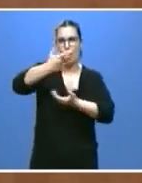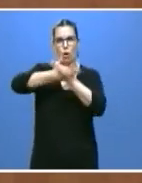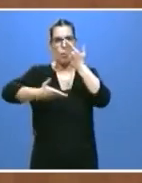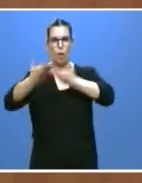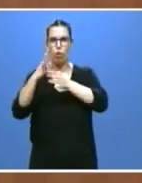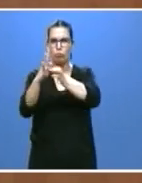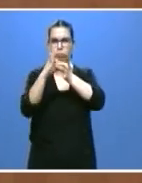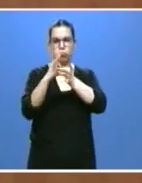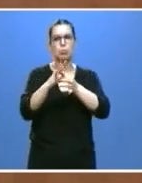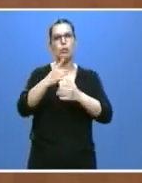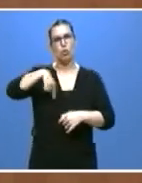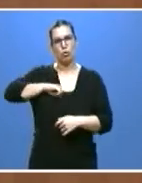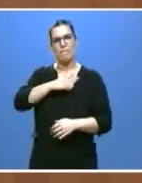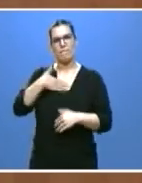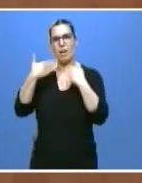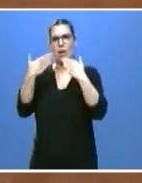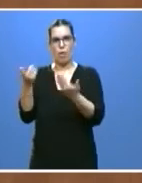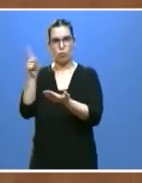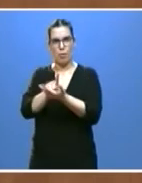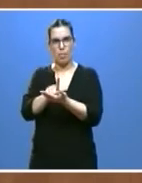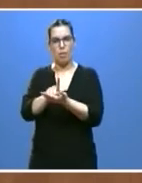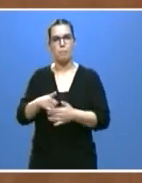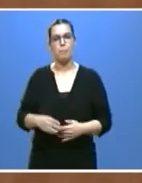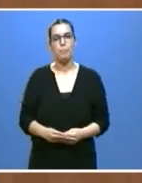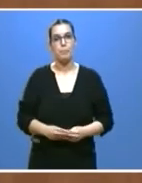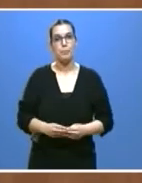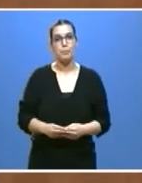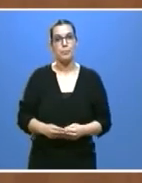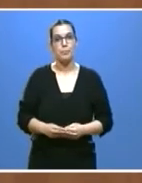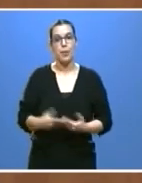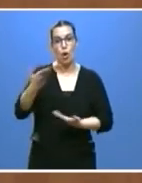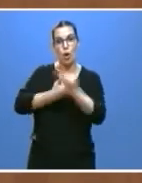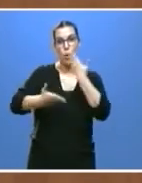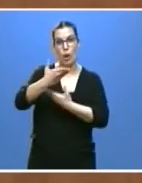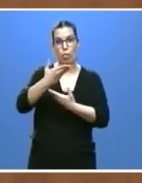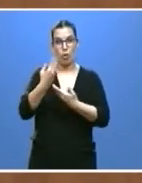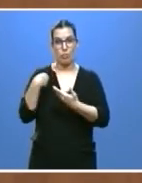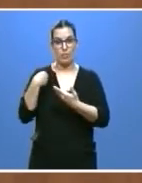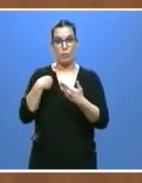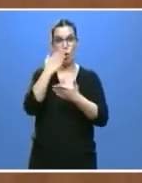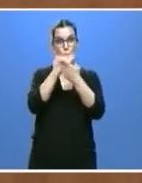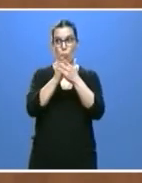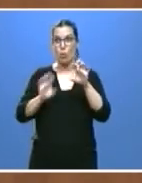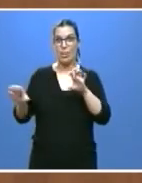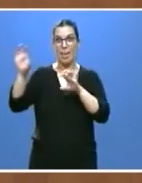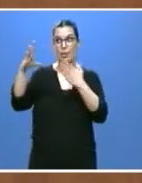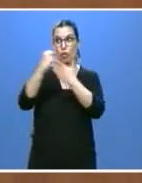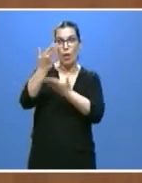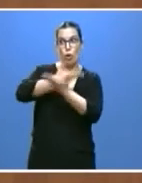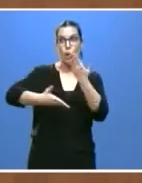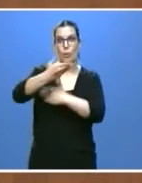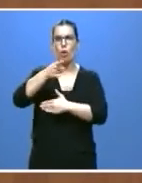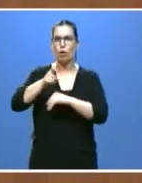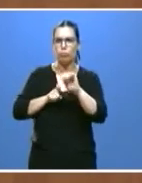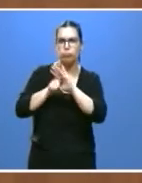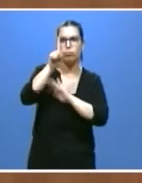agradece una vez más avanzar por este camino de la cooperación horizontal entre comunidades es otra